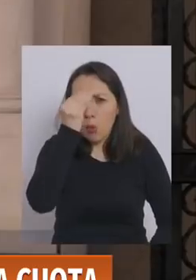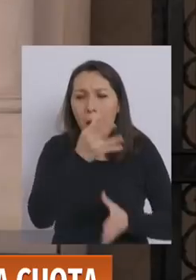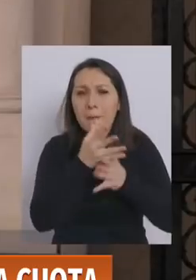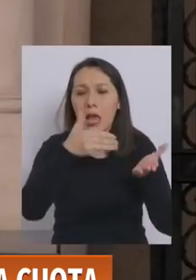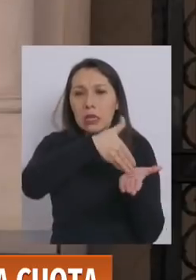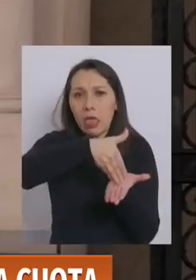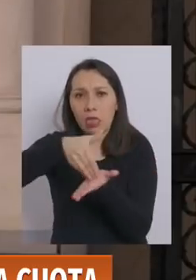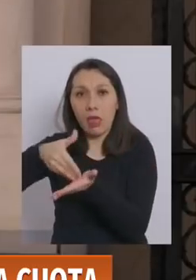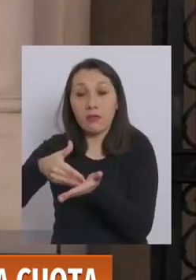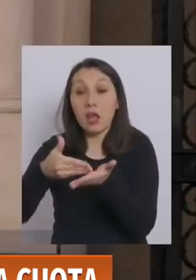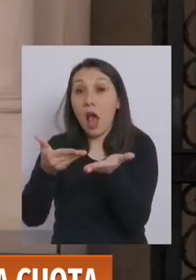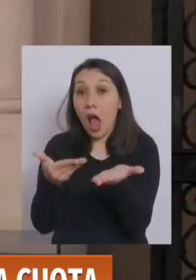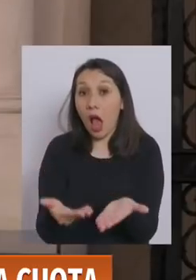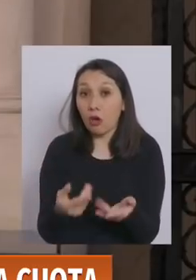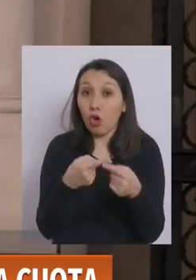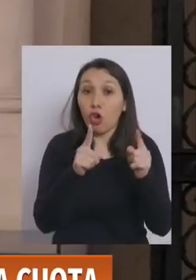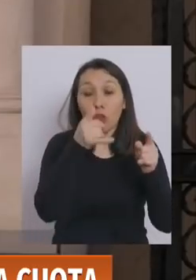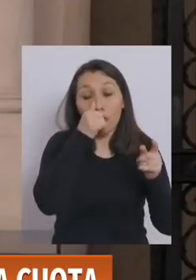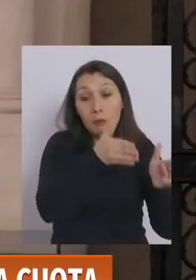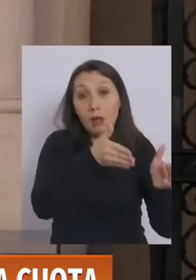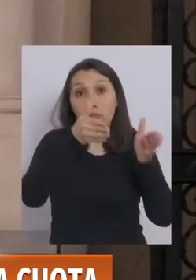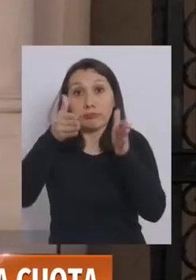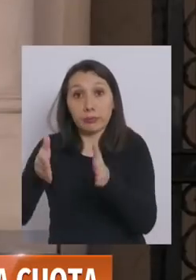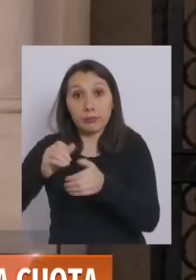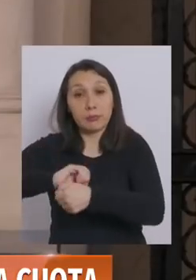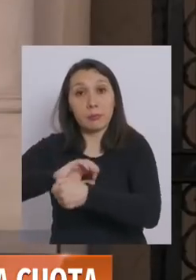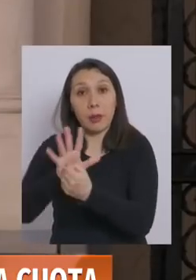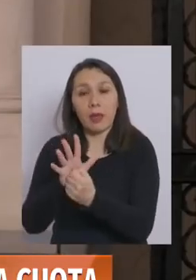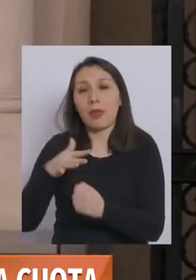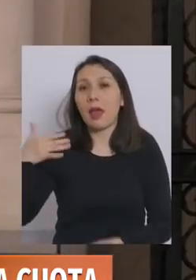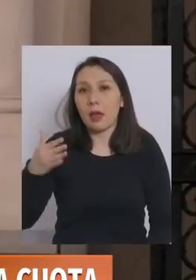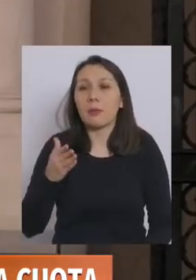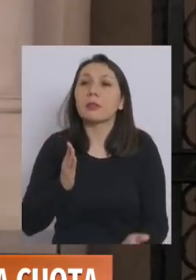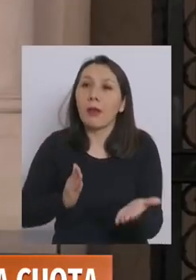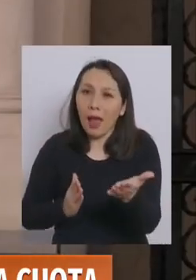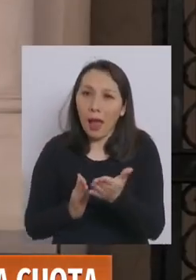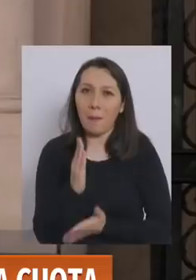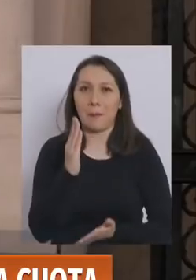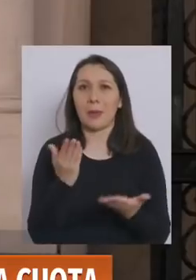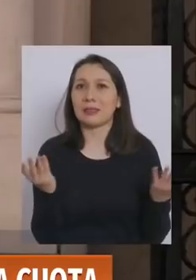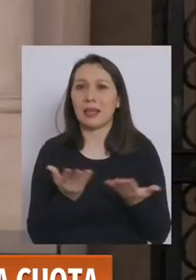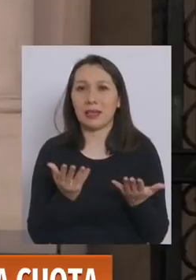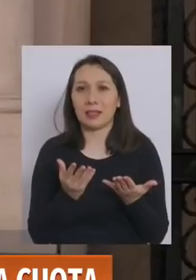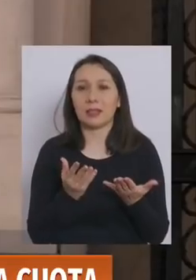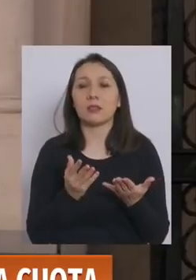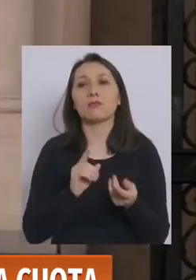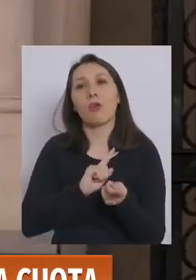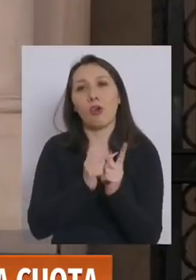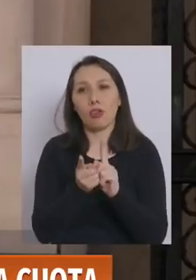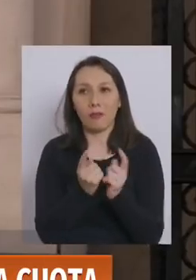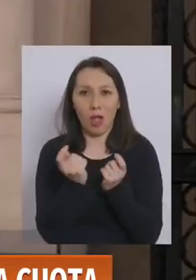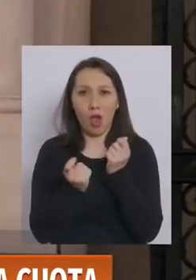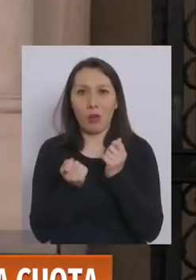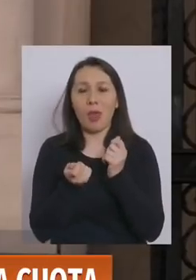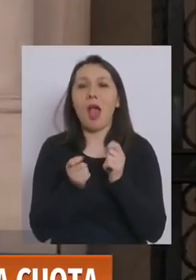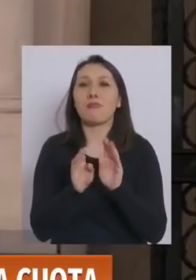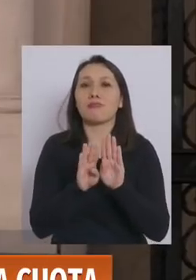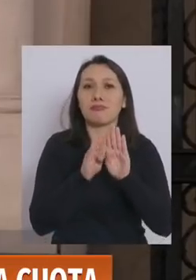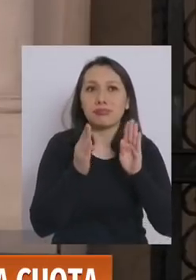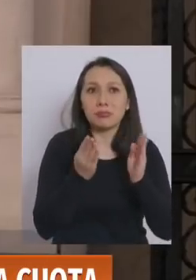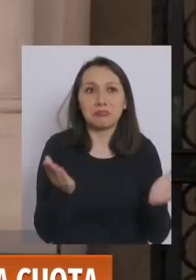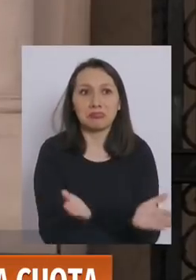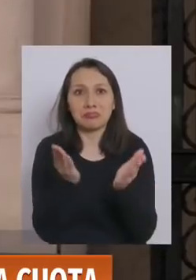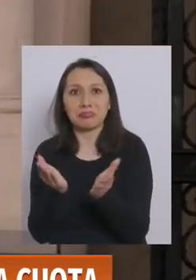vulnerables. Pero ahora que estamos en otra etapa también de la pandemia, es relevante que comencemos a reabrir nuestra economía, a